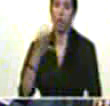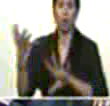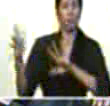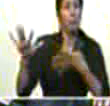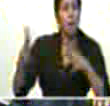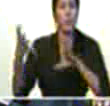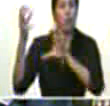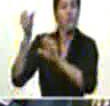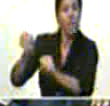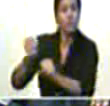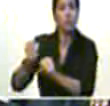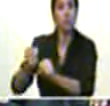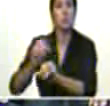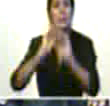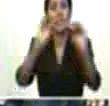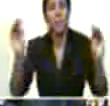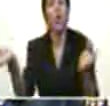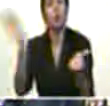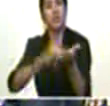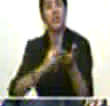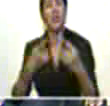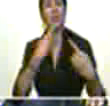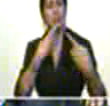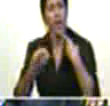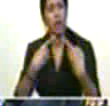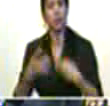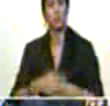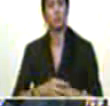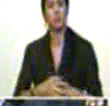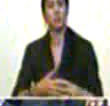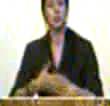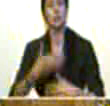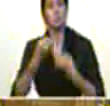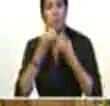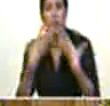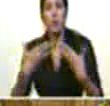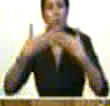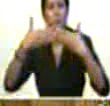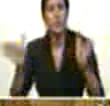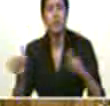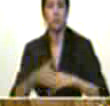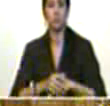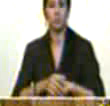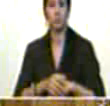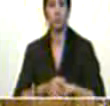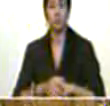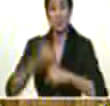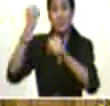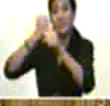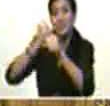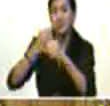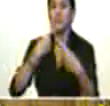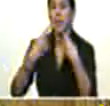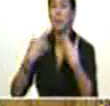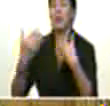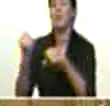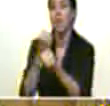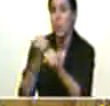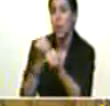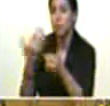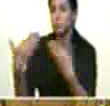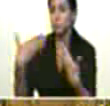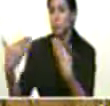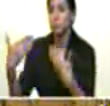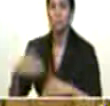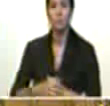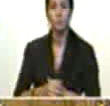una vez más llamo un diálogo constructivo un diálogo para la acción un